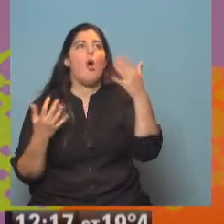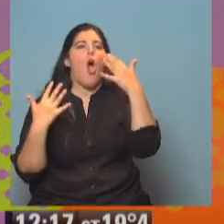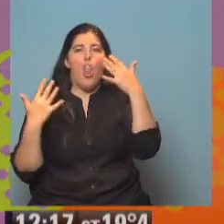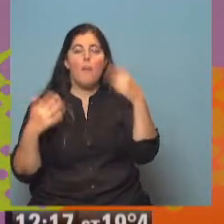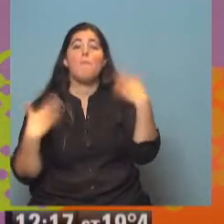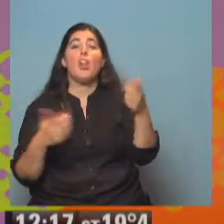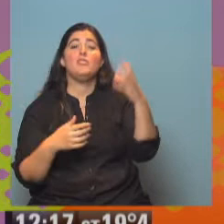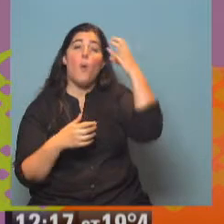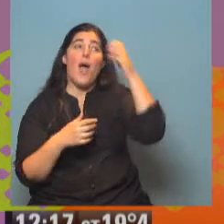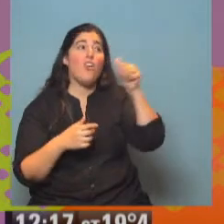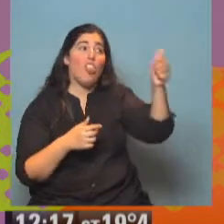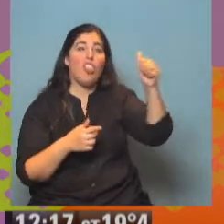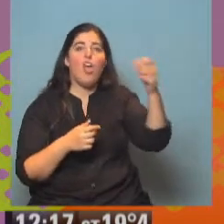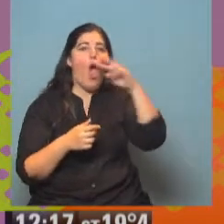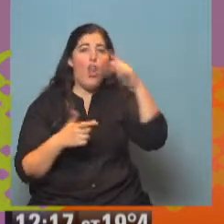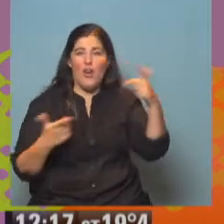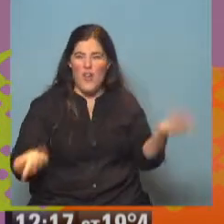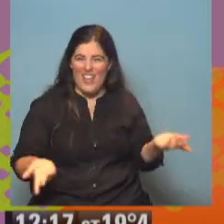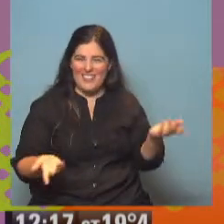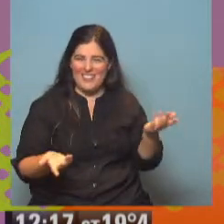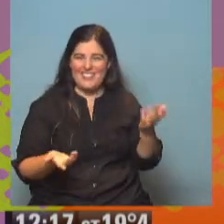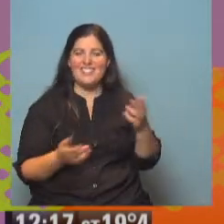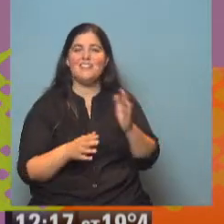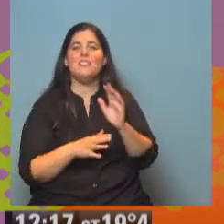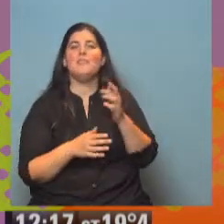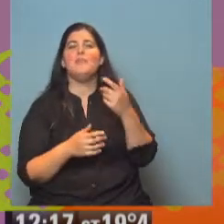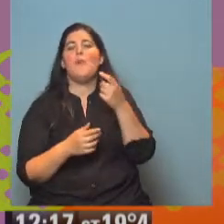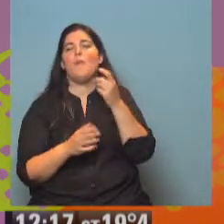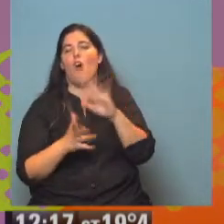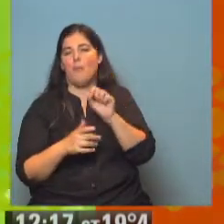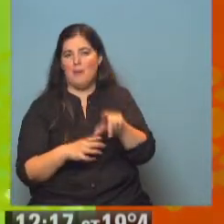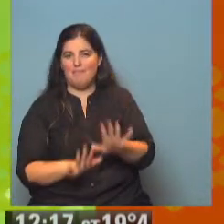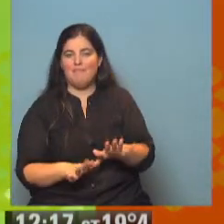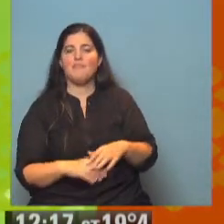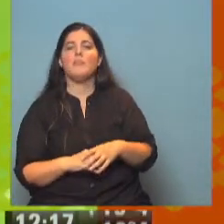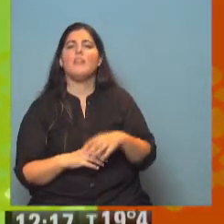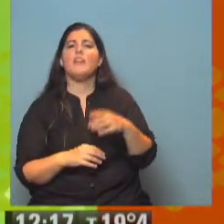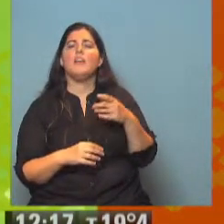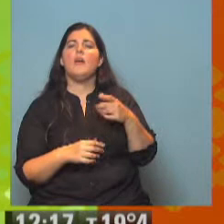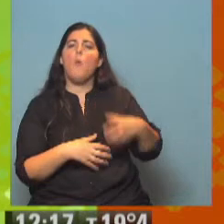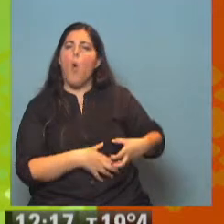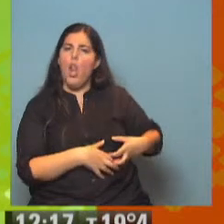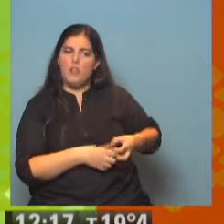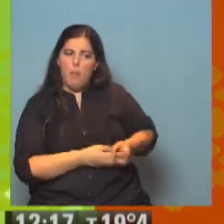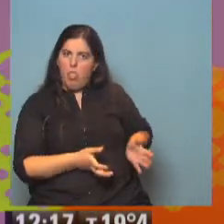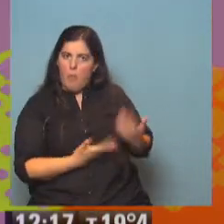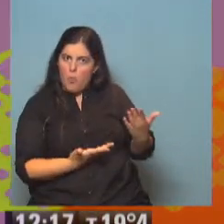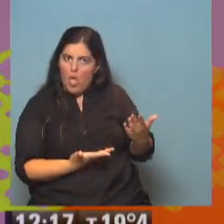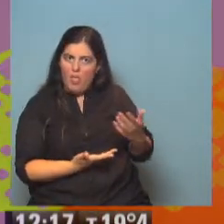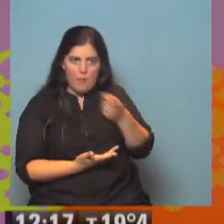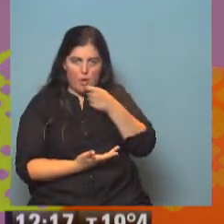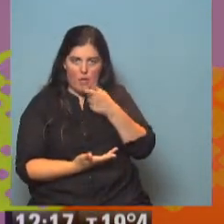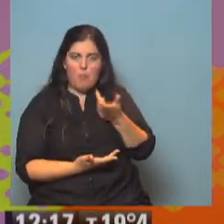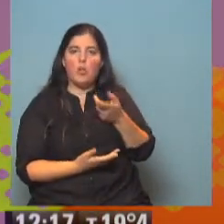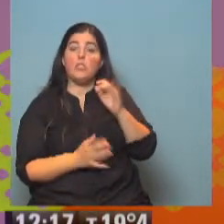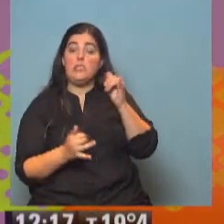baño, apretamos el botón y no tenemos olor. Claro. Siempre hacemos una cosa práctica. ¿Pero se puede llegar a abrir, por ejemplo? Sí, puede llegar a abrir porque esto